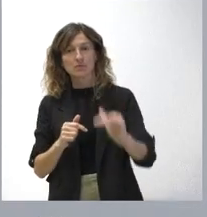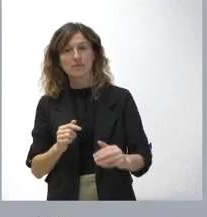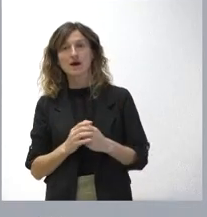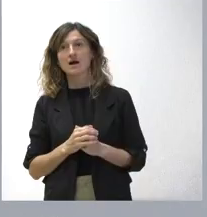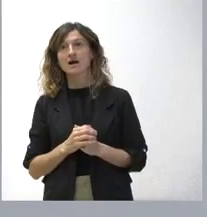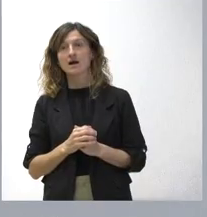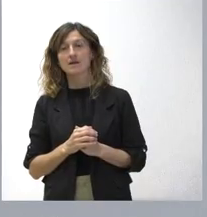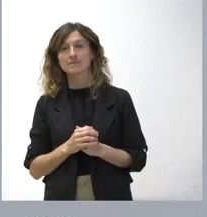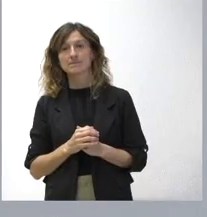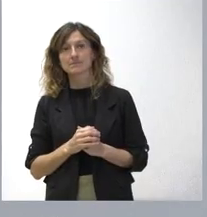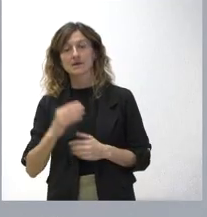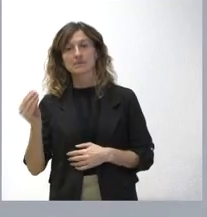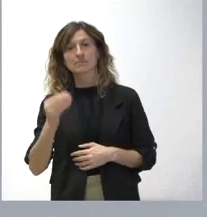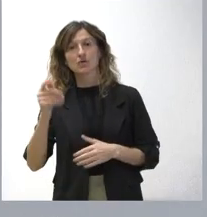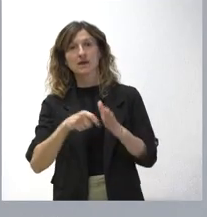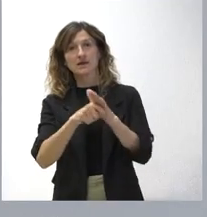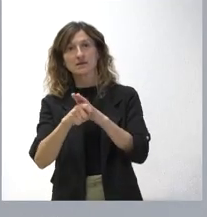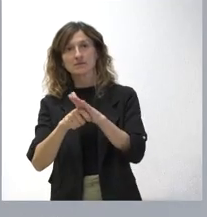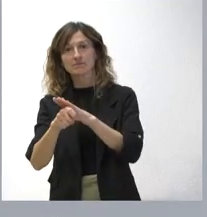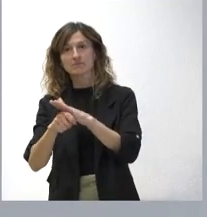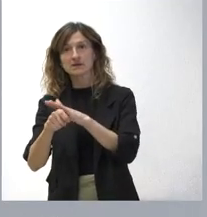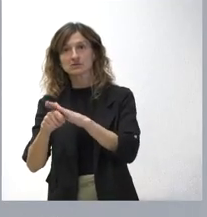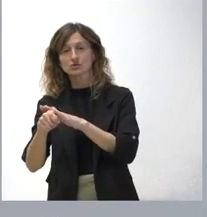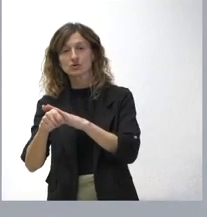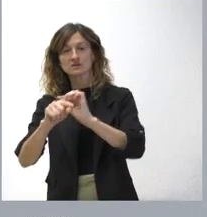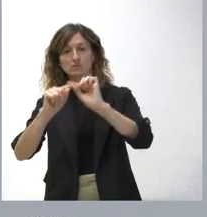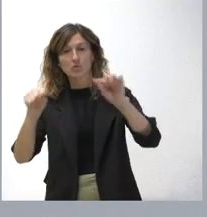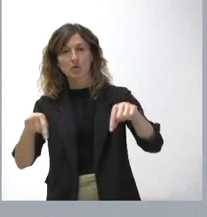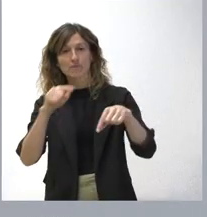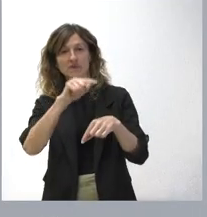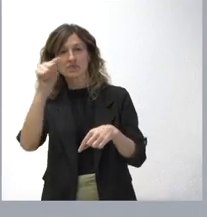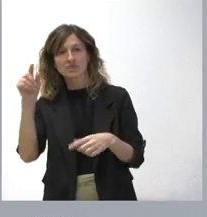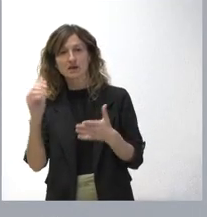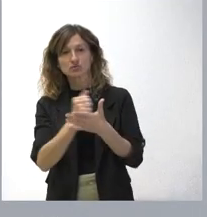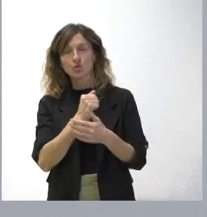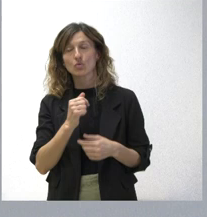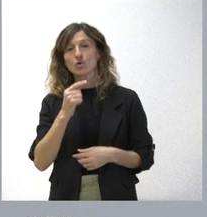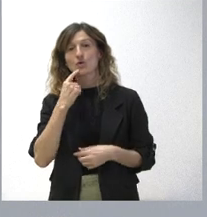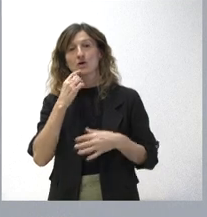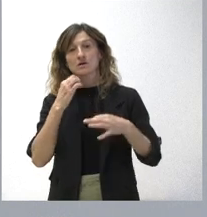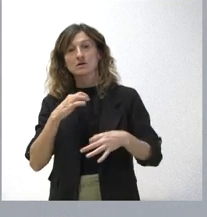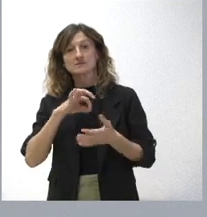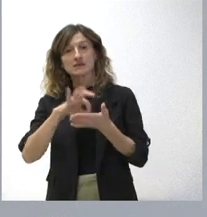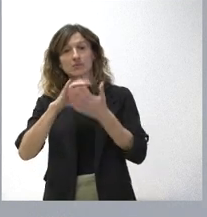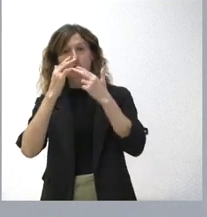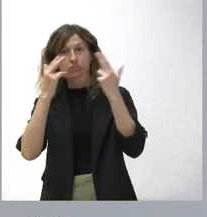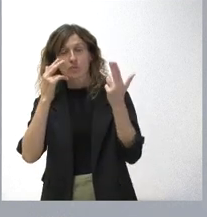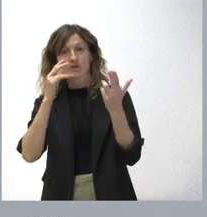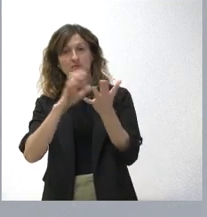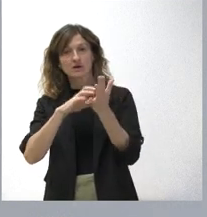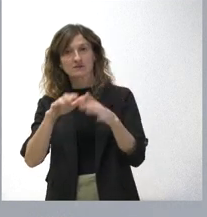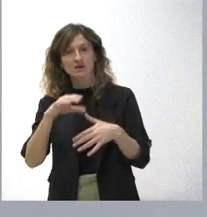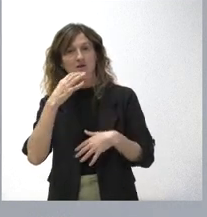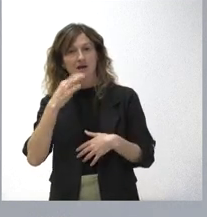que mejora las inversiones y en todas las provincias, que garantiza los servicios públicos de Castilla y León, que son de la máxima